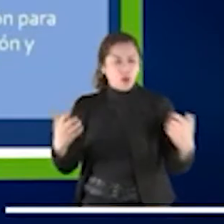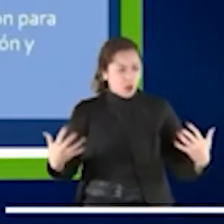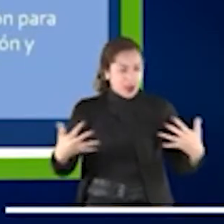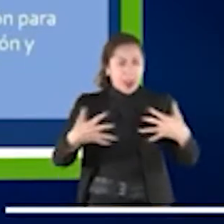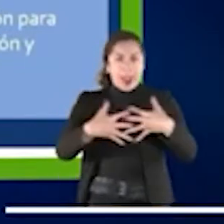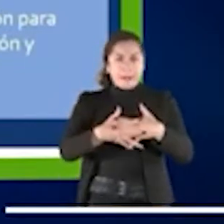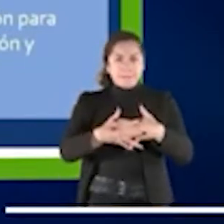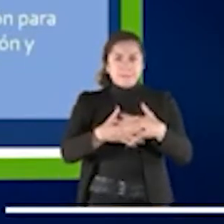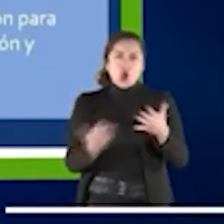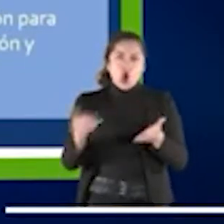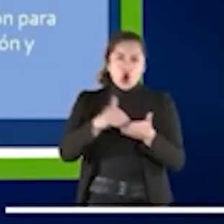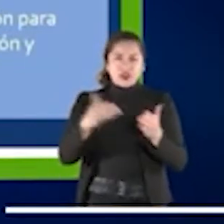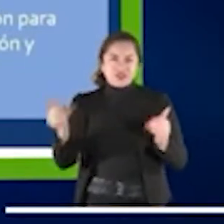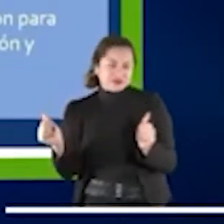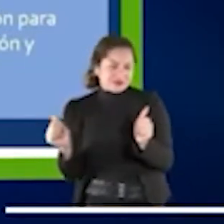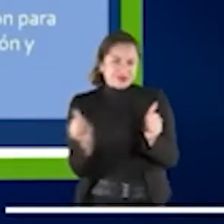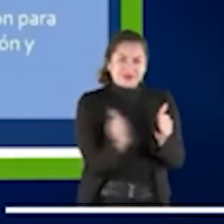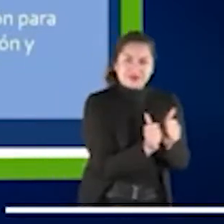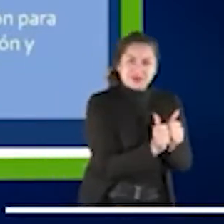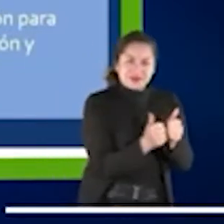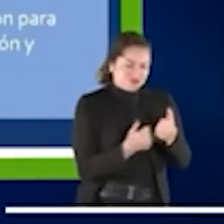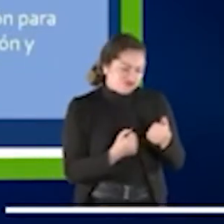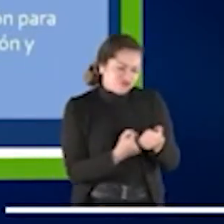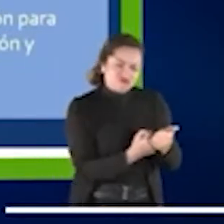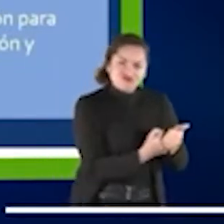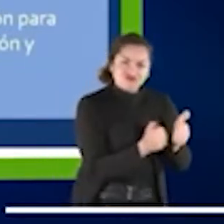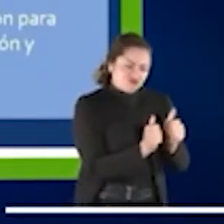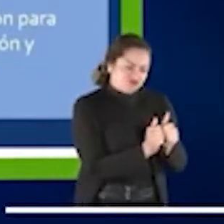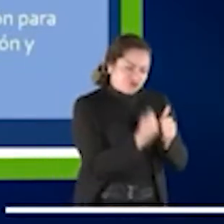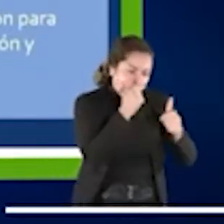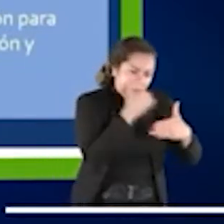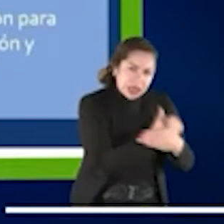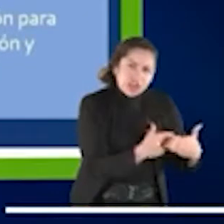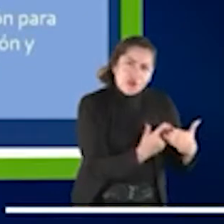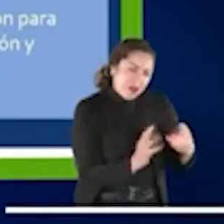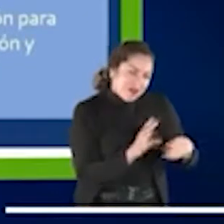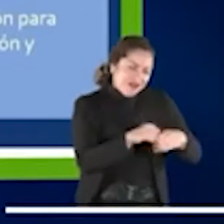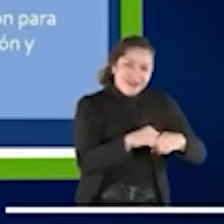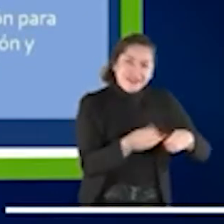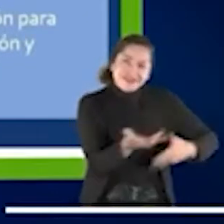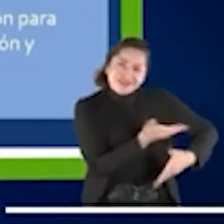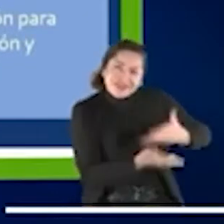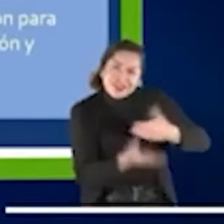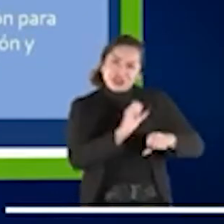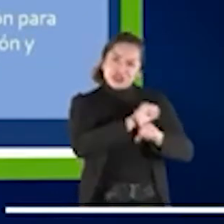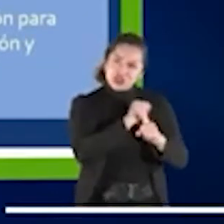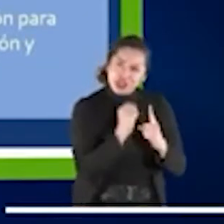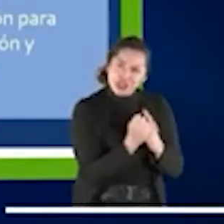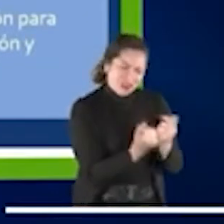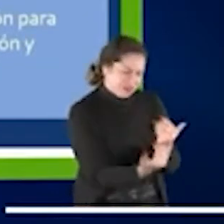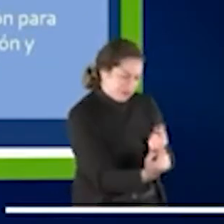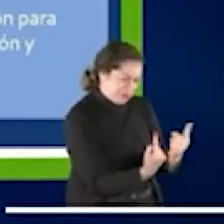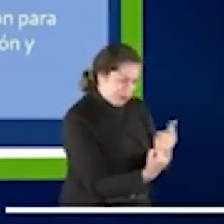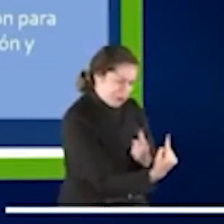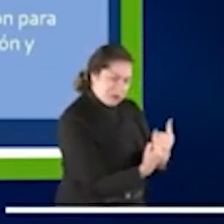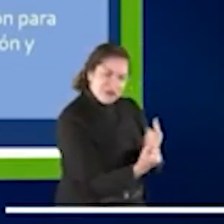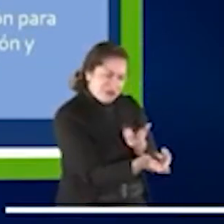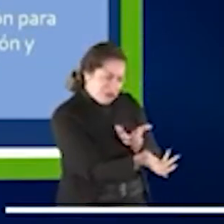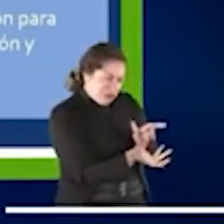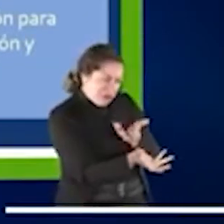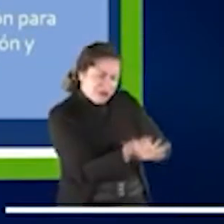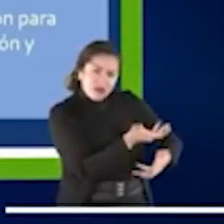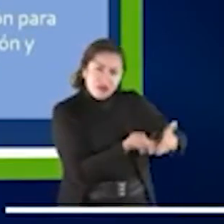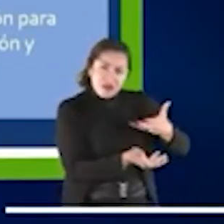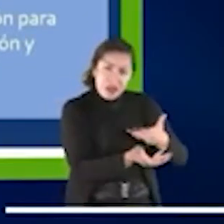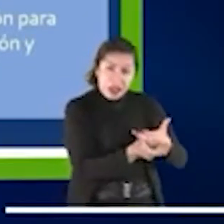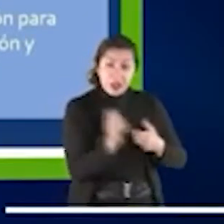de acompañar al niño a reintegrarse dentro de la sociedad, teniendo en